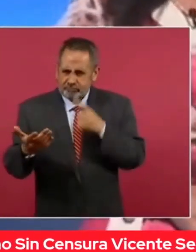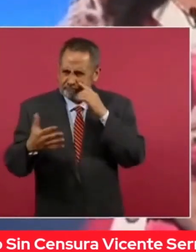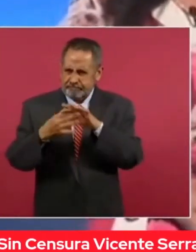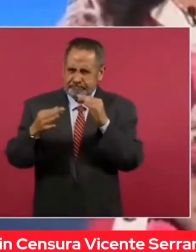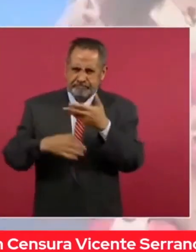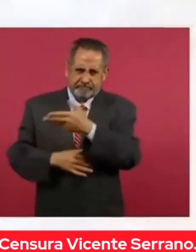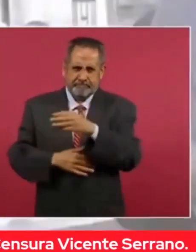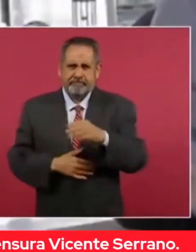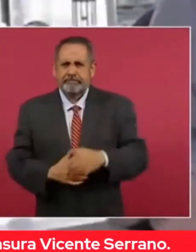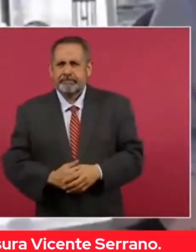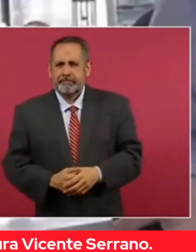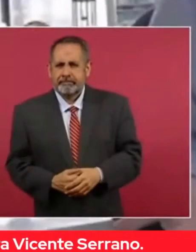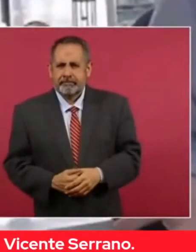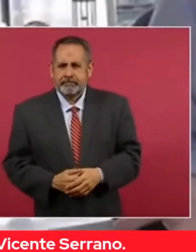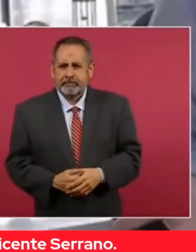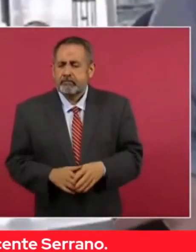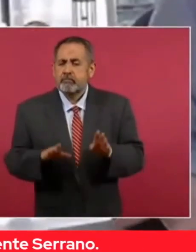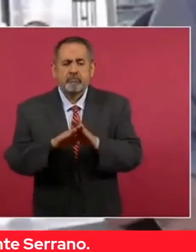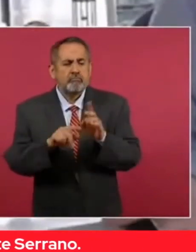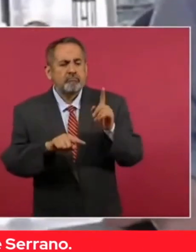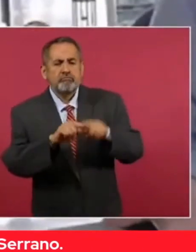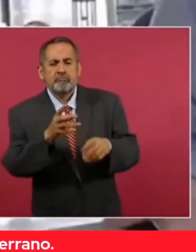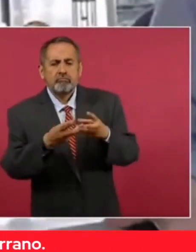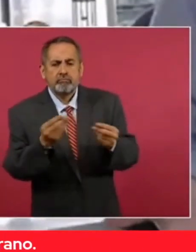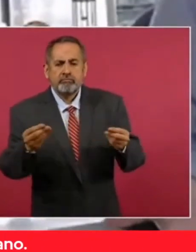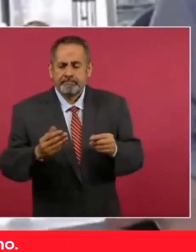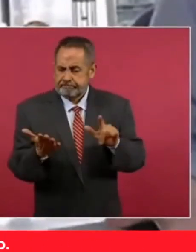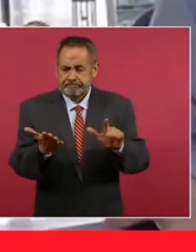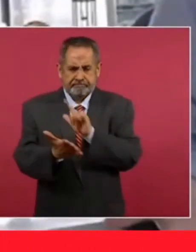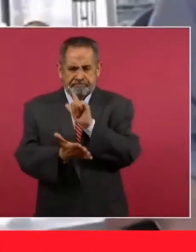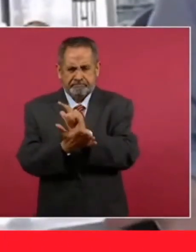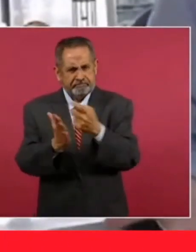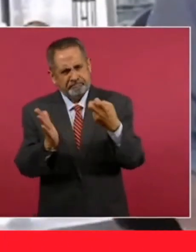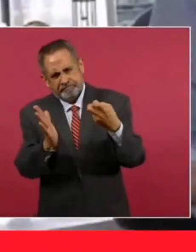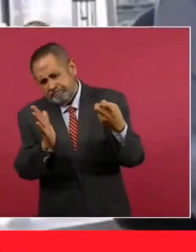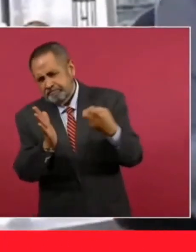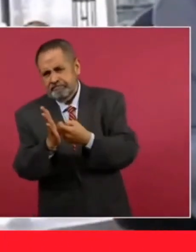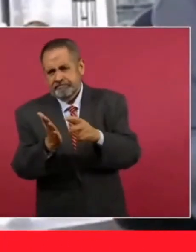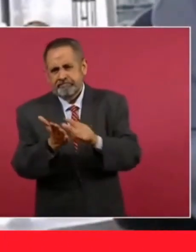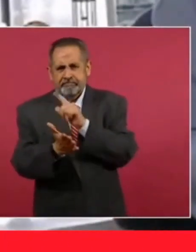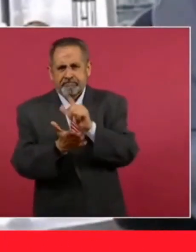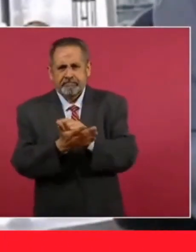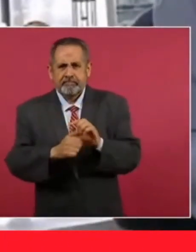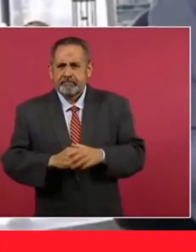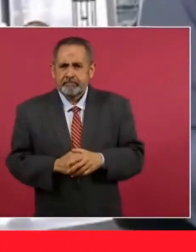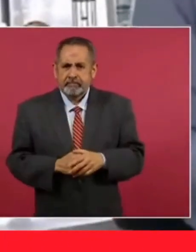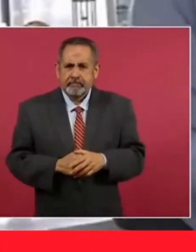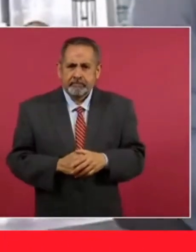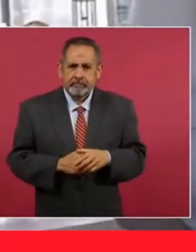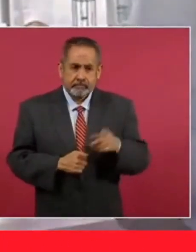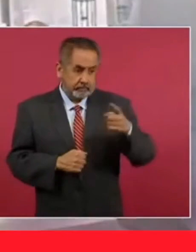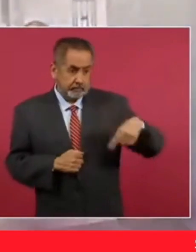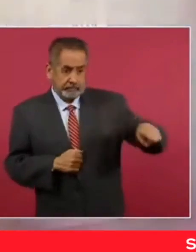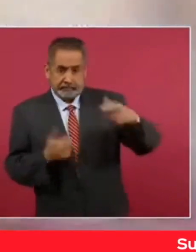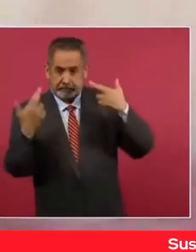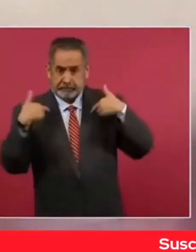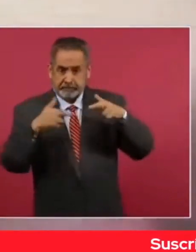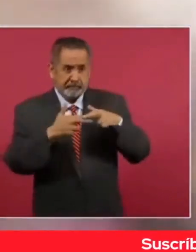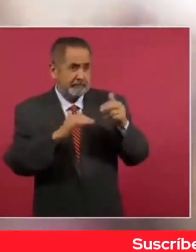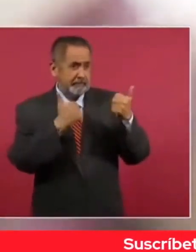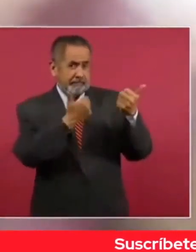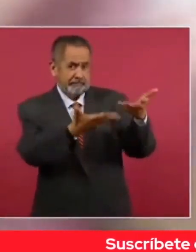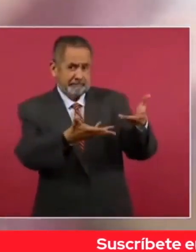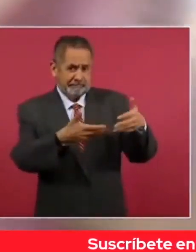X. González. ¿Cómo se resuelve esto? Pues aplicando la ley, descontando los días a los maestros que están aquí,